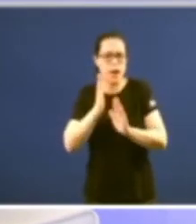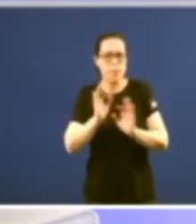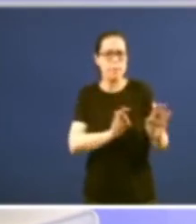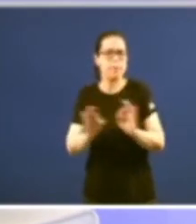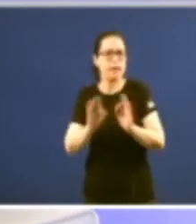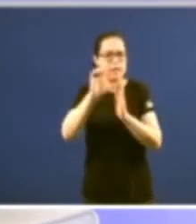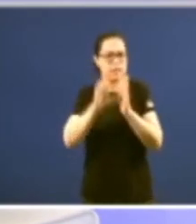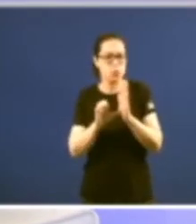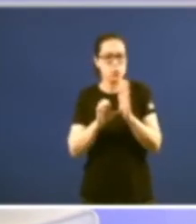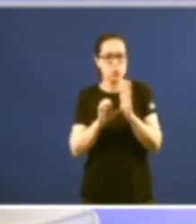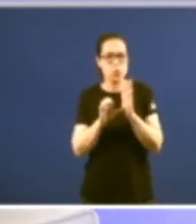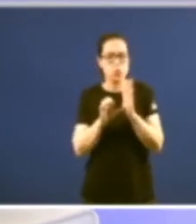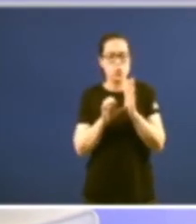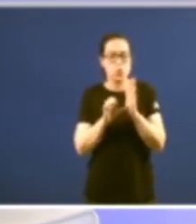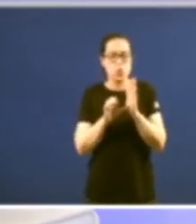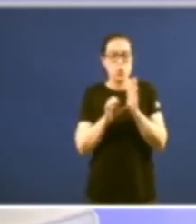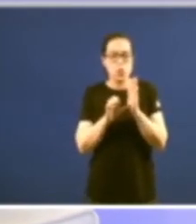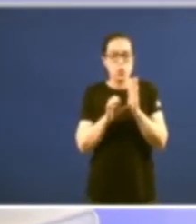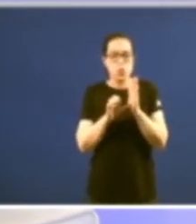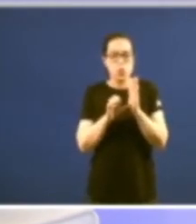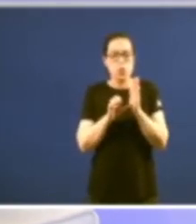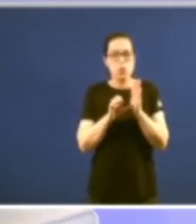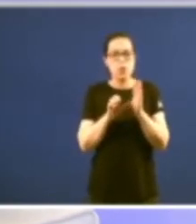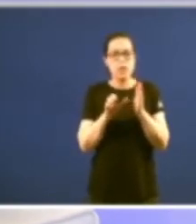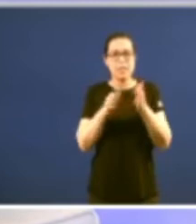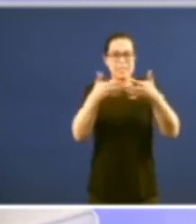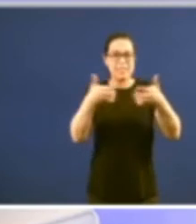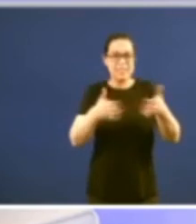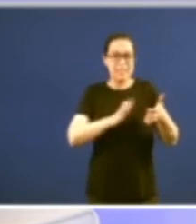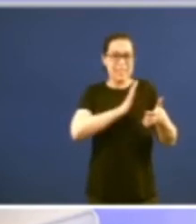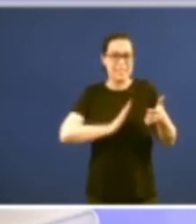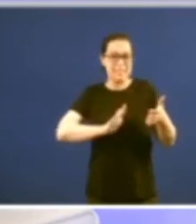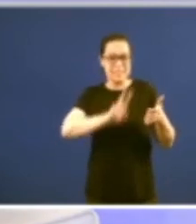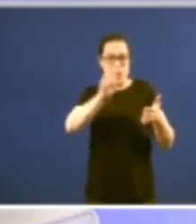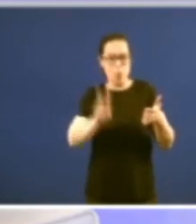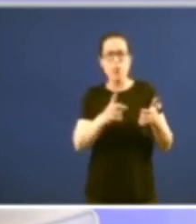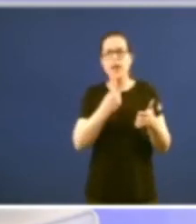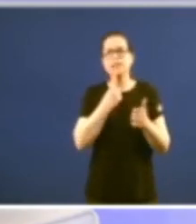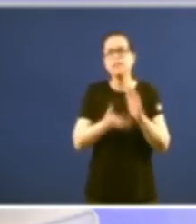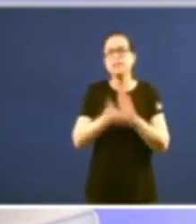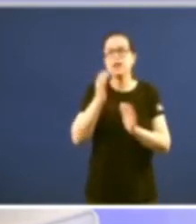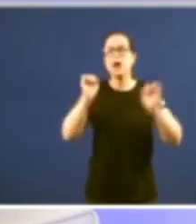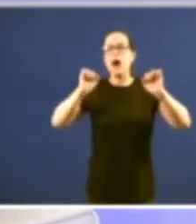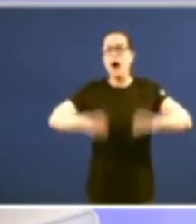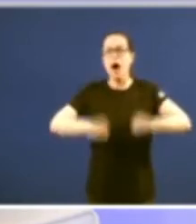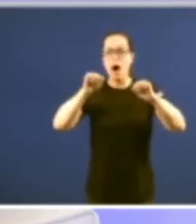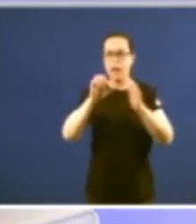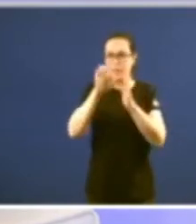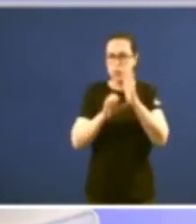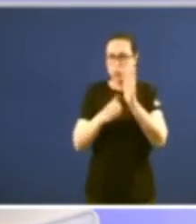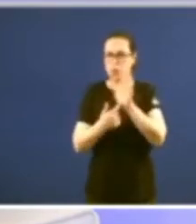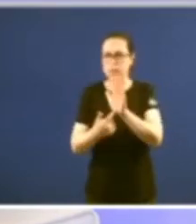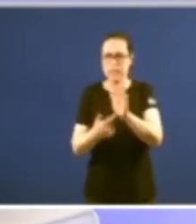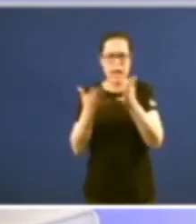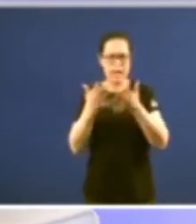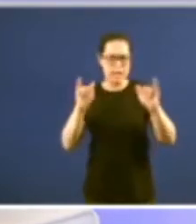decía como poden observar vostedes na transitoria segunda non se decía que aprobaron estatutos que plebiscitaron estatutos porque non chegaron a entrar en